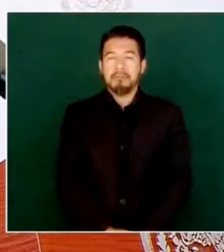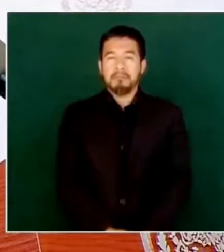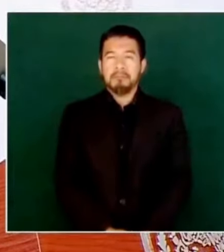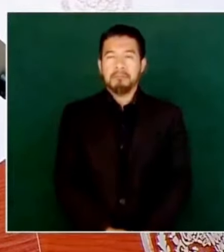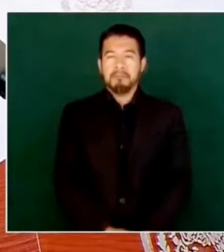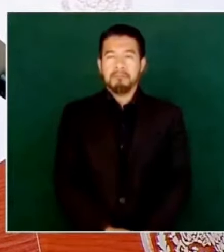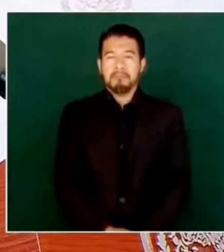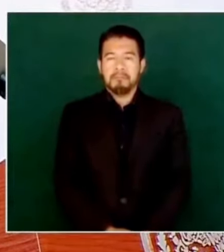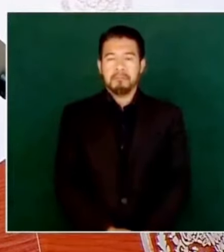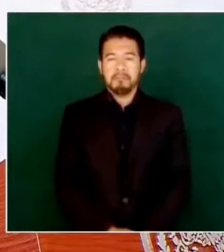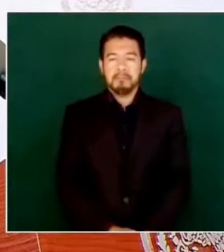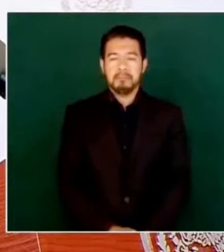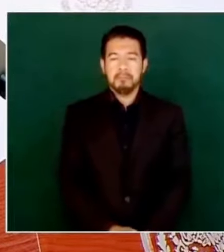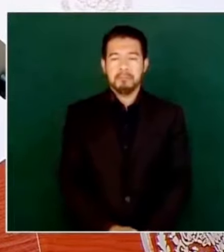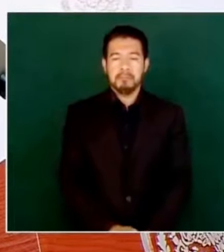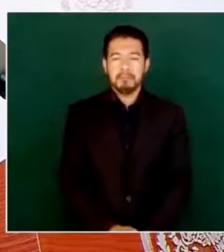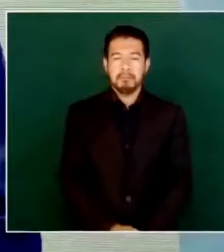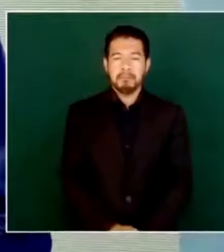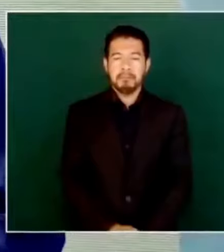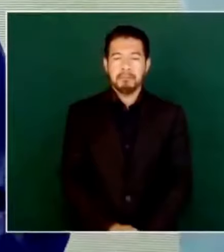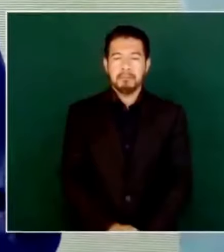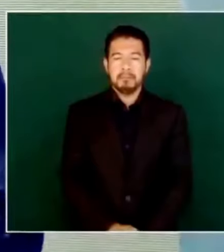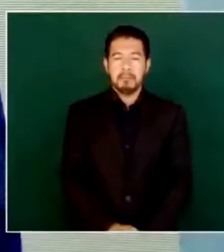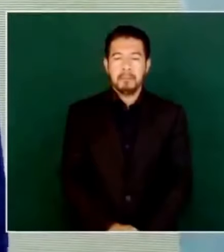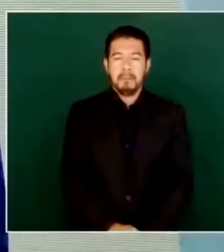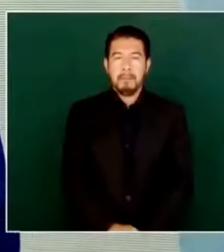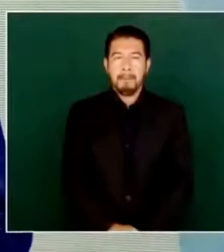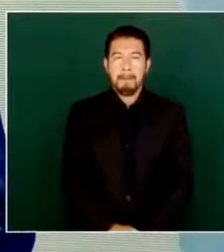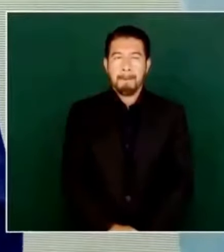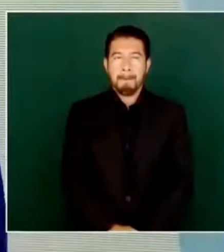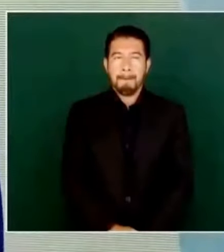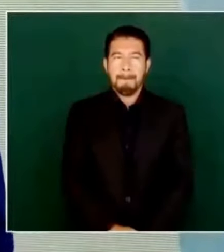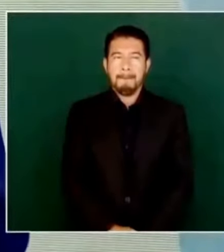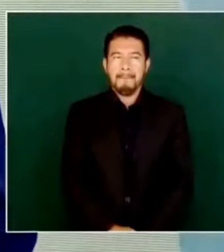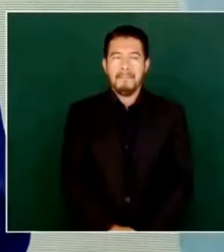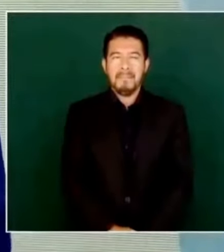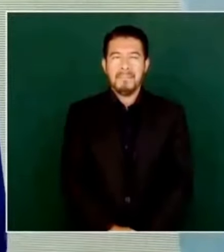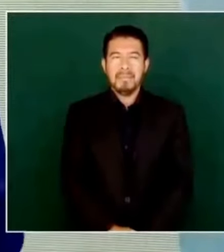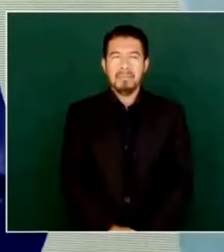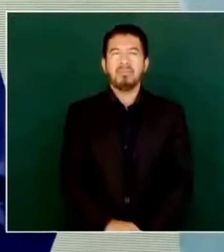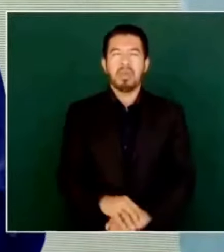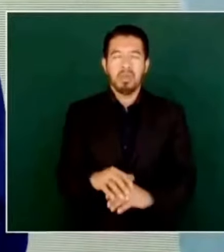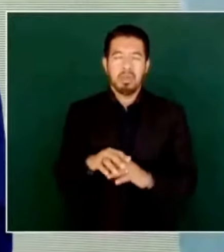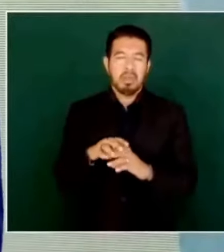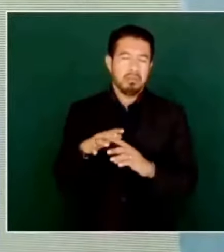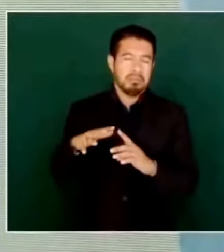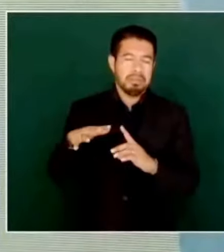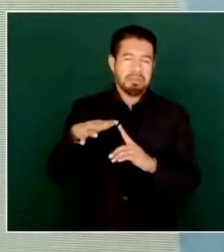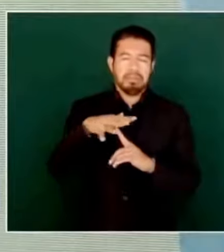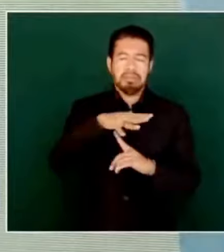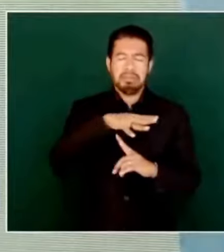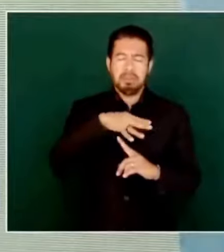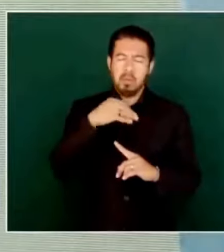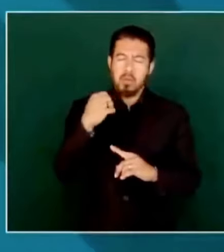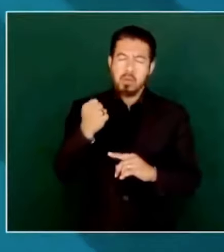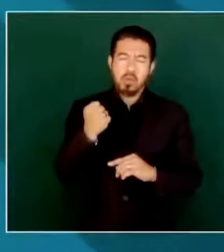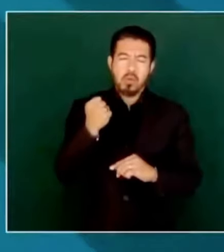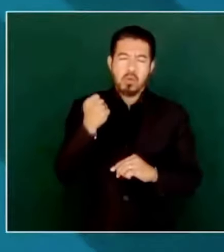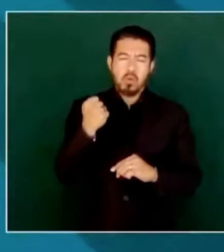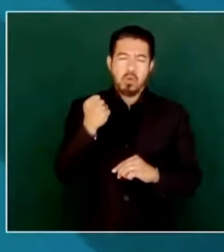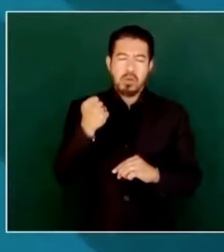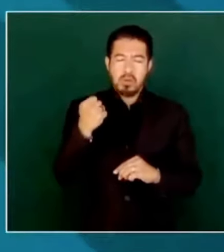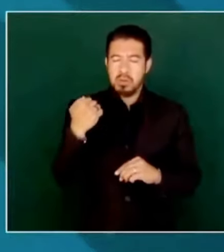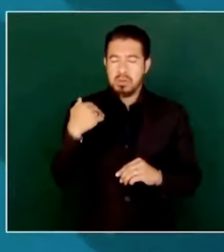Era una atmósfera muy cargada en estos